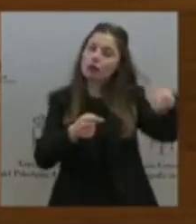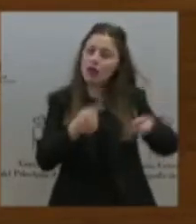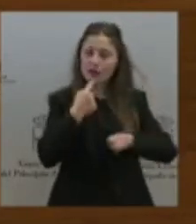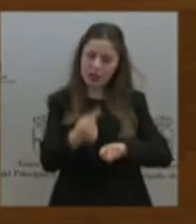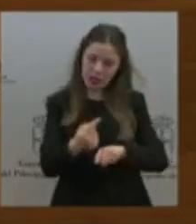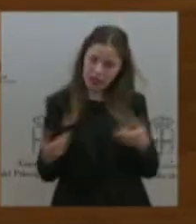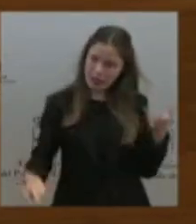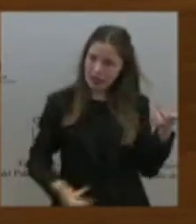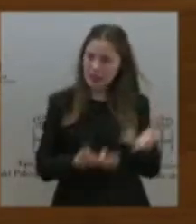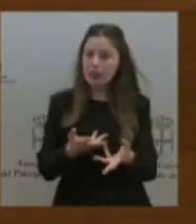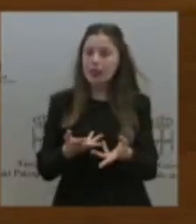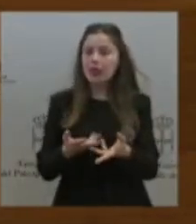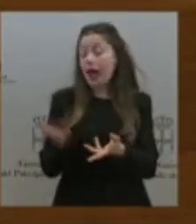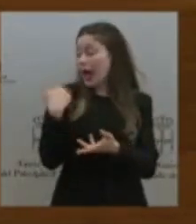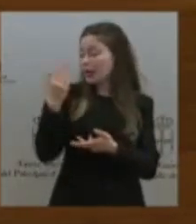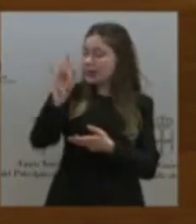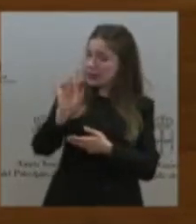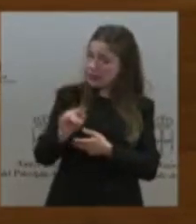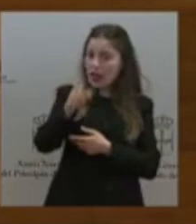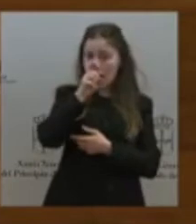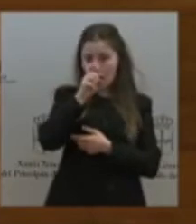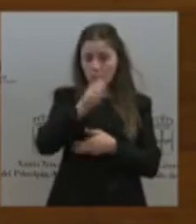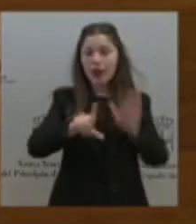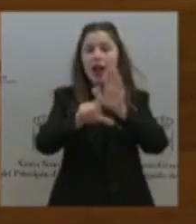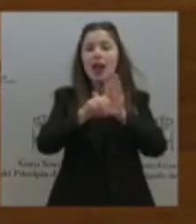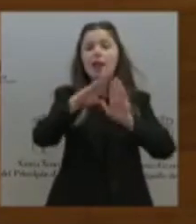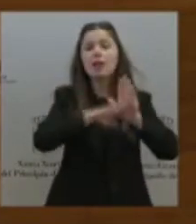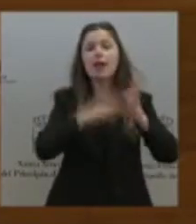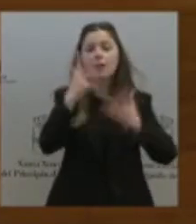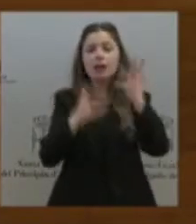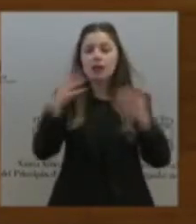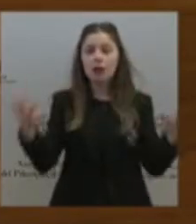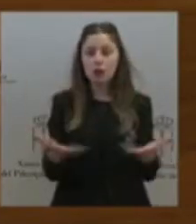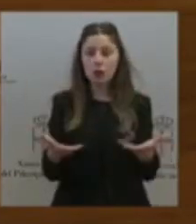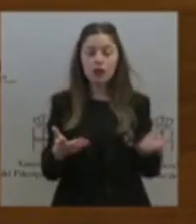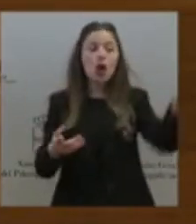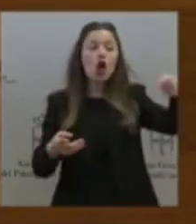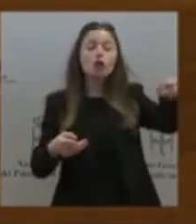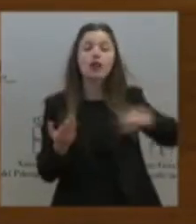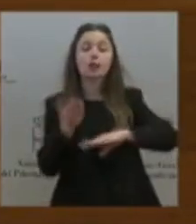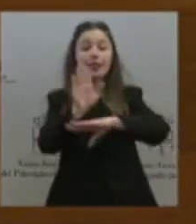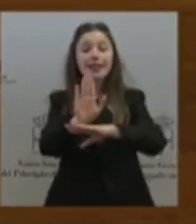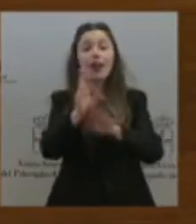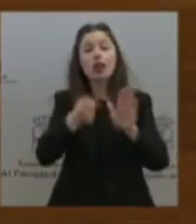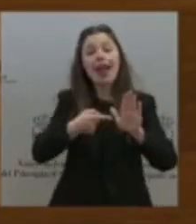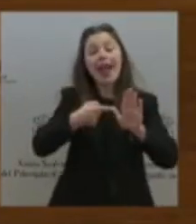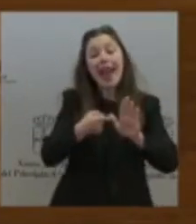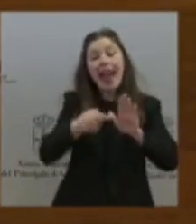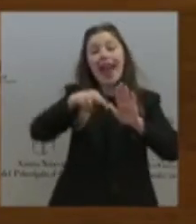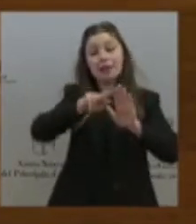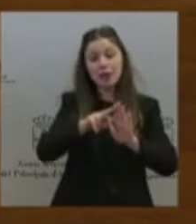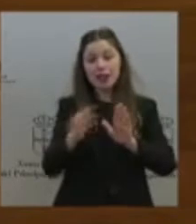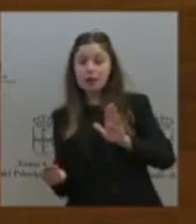Recuerden, con la Ley de Medidas Administrativas Urgentes, ustedes presentaron una enmienda que introdujo las entidades de certificación, privatizaron